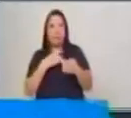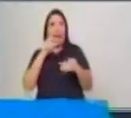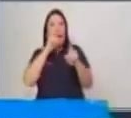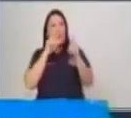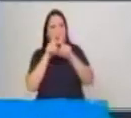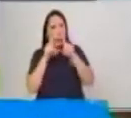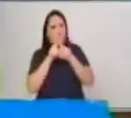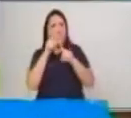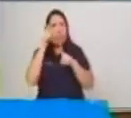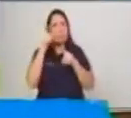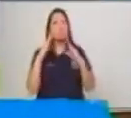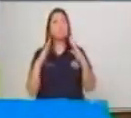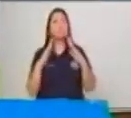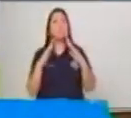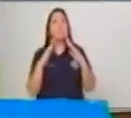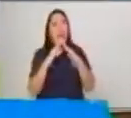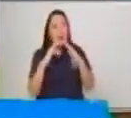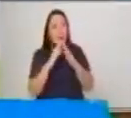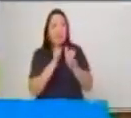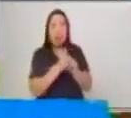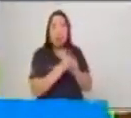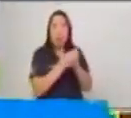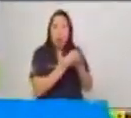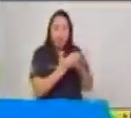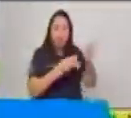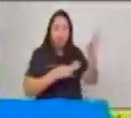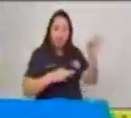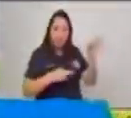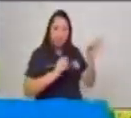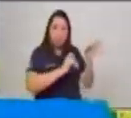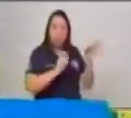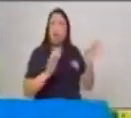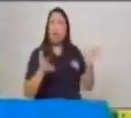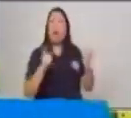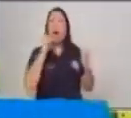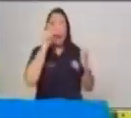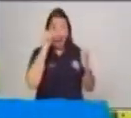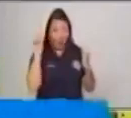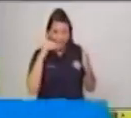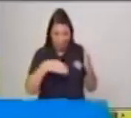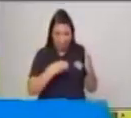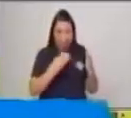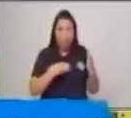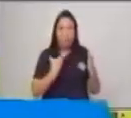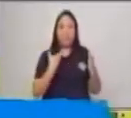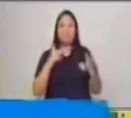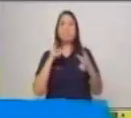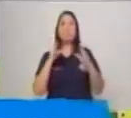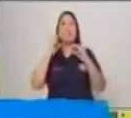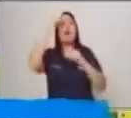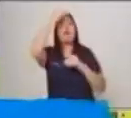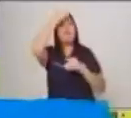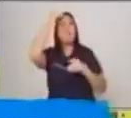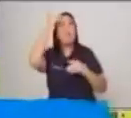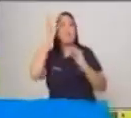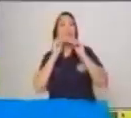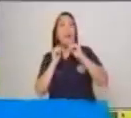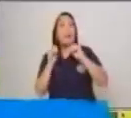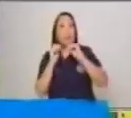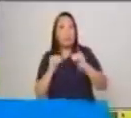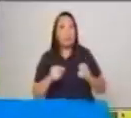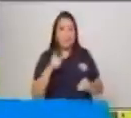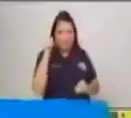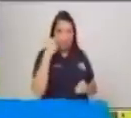lápiz, donde van a escribir, porque les vamos a dejar una tarea con la que podemos aplicar los tipos de narración, los